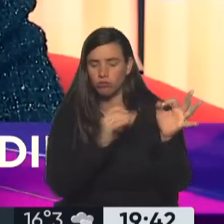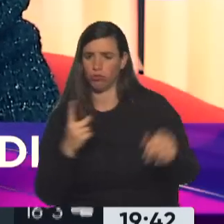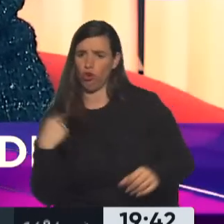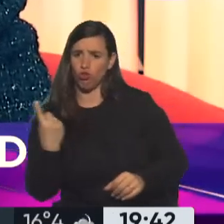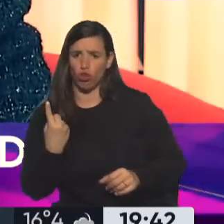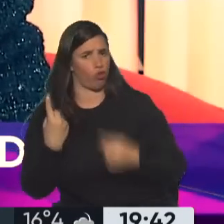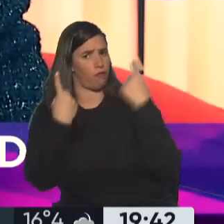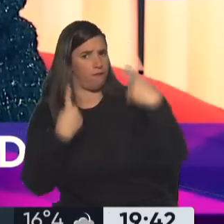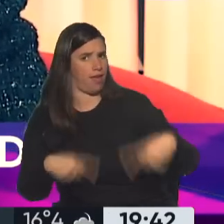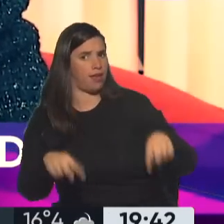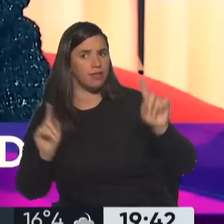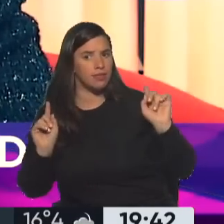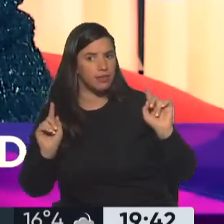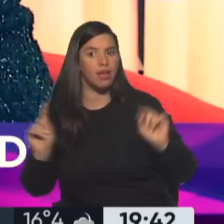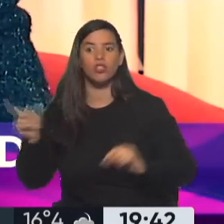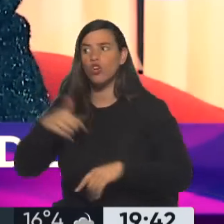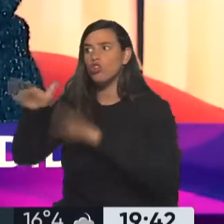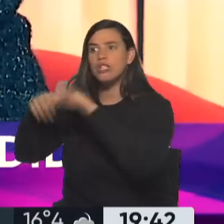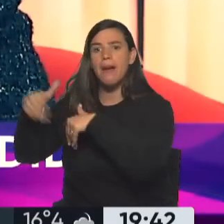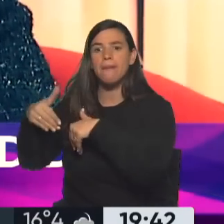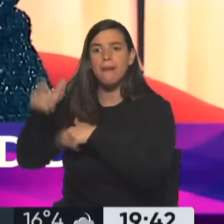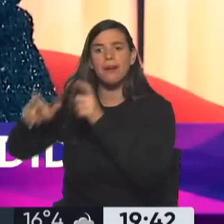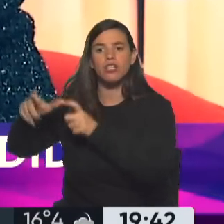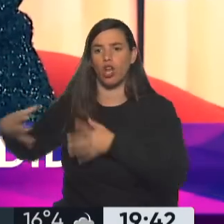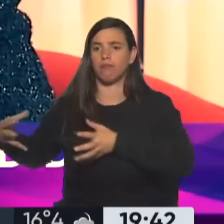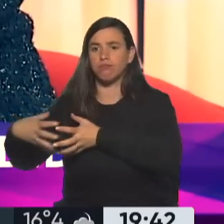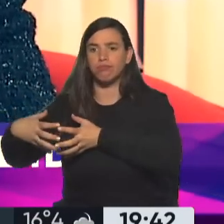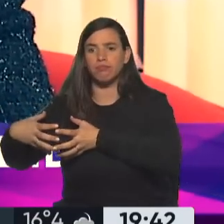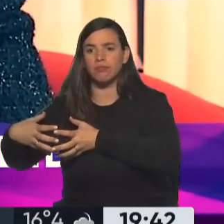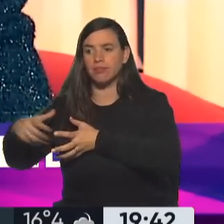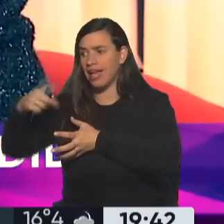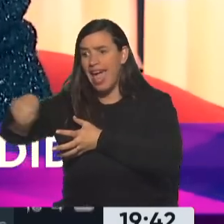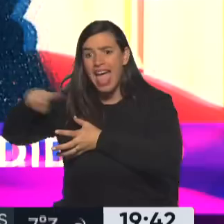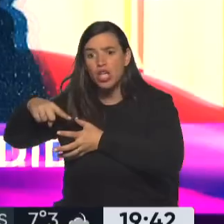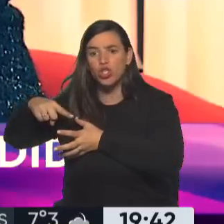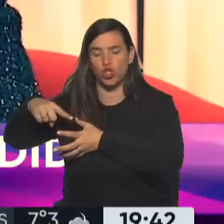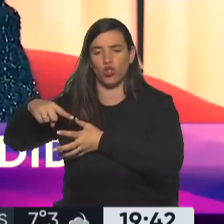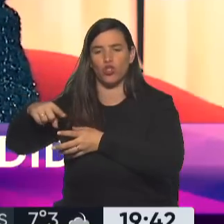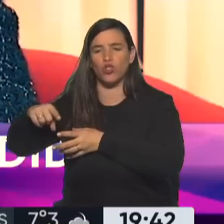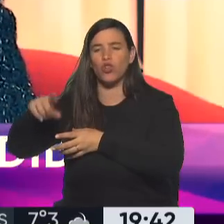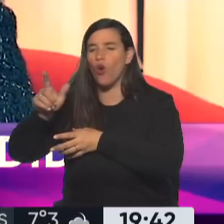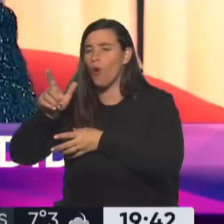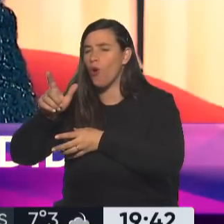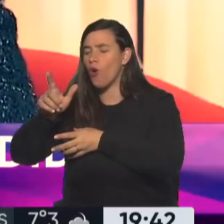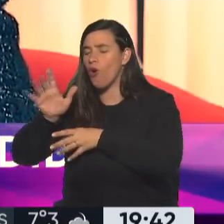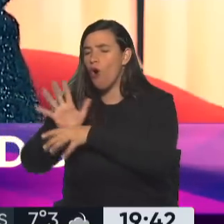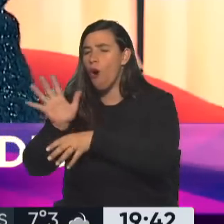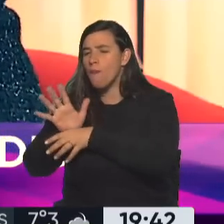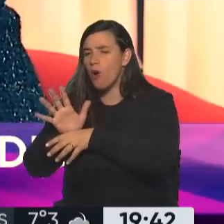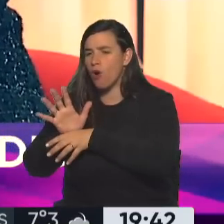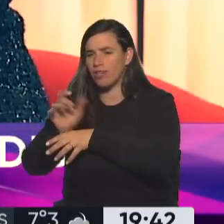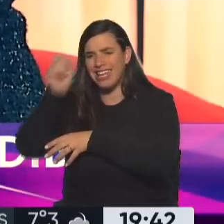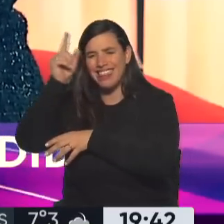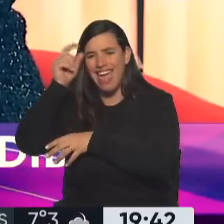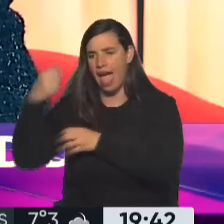yo he convocado son candidatos que tienen el mismo perfil que expreso